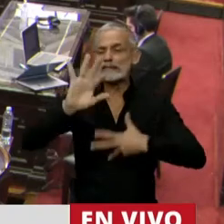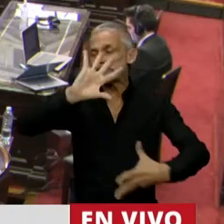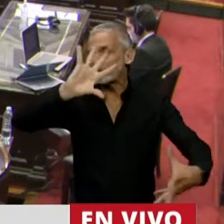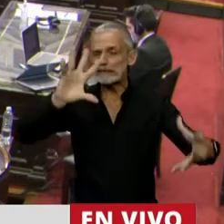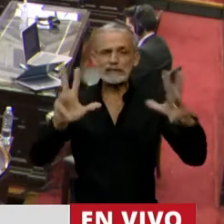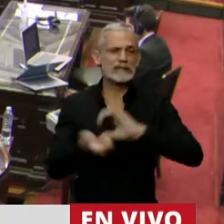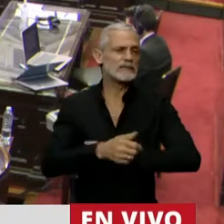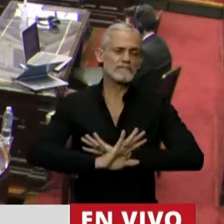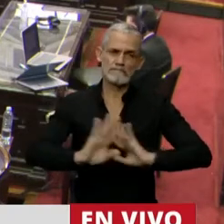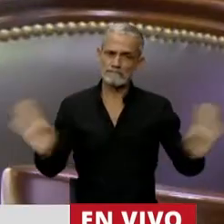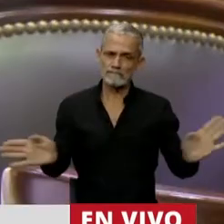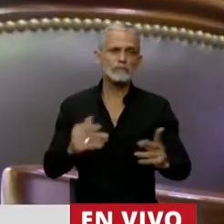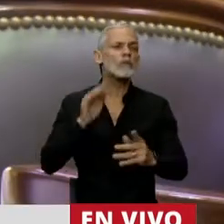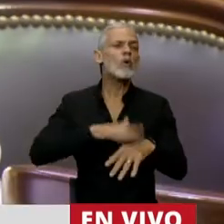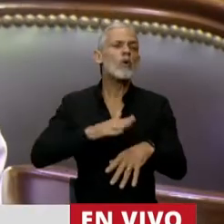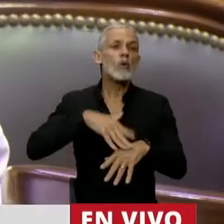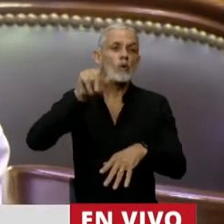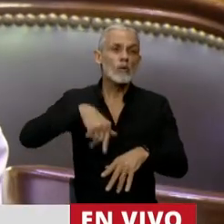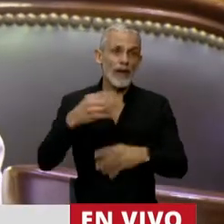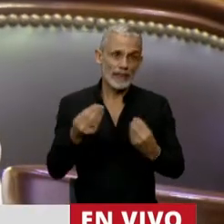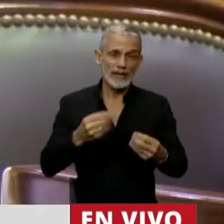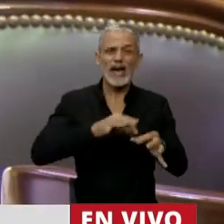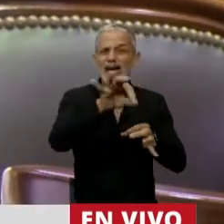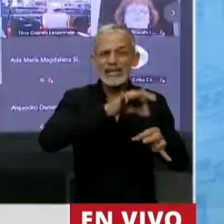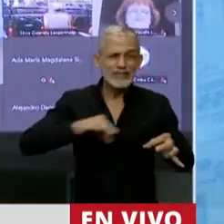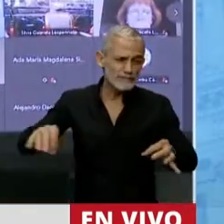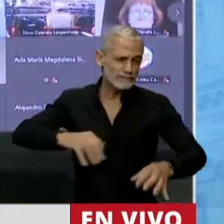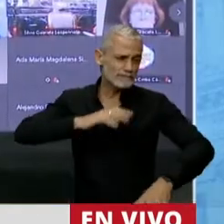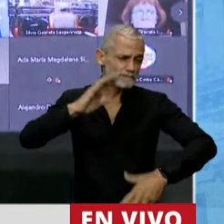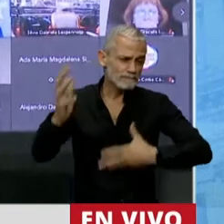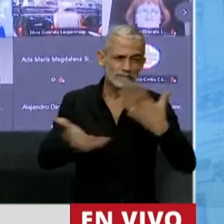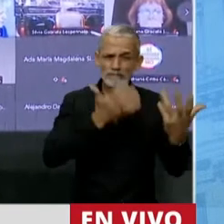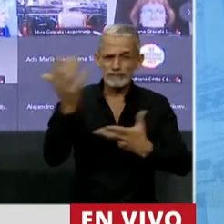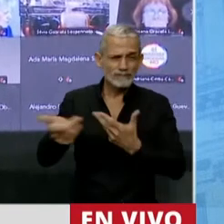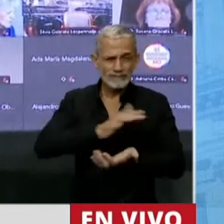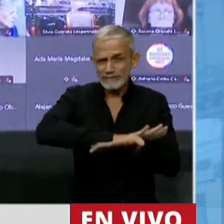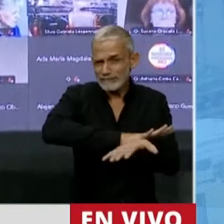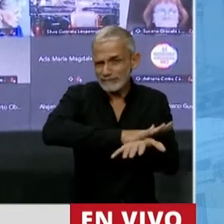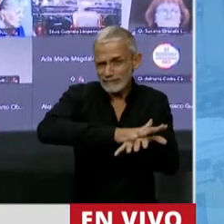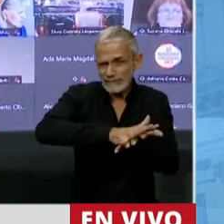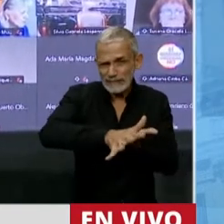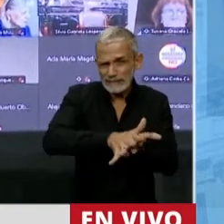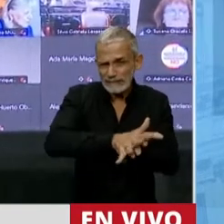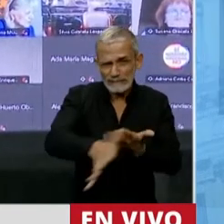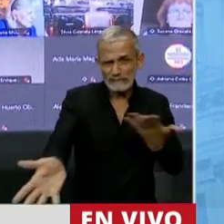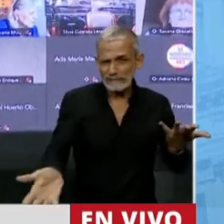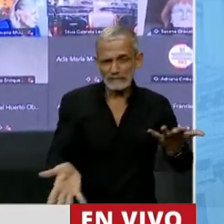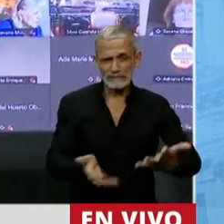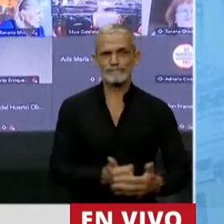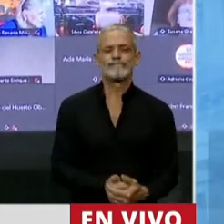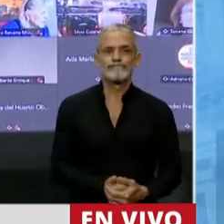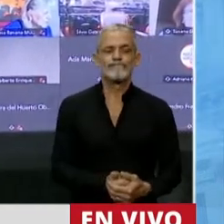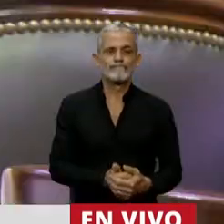ecológico a causa de la cantidad de hectáreas que han sido devastadas por el fuego. Por suerte,